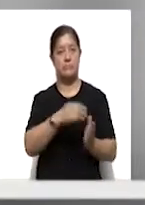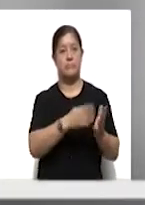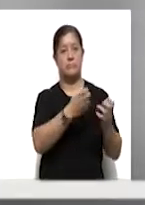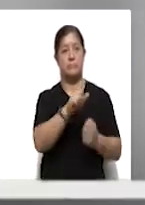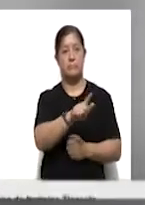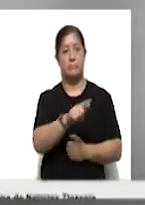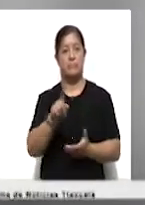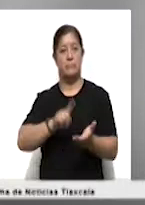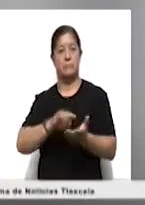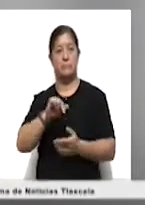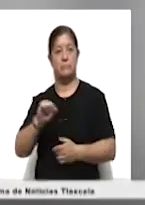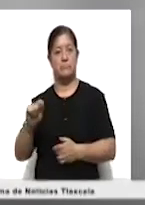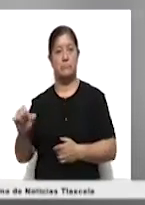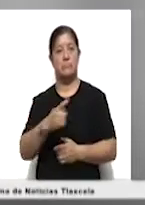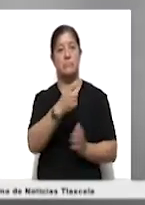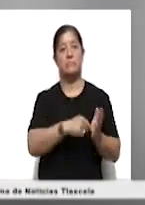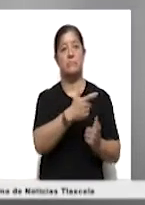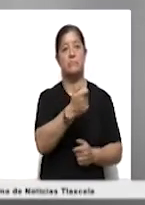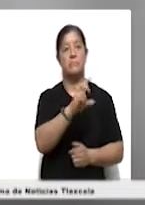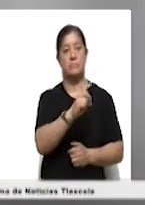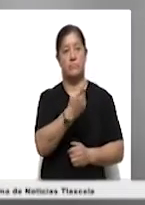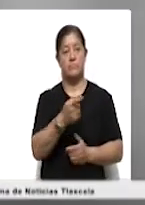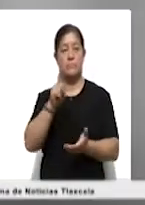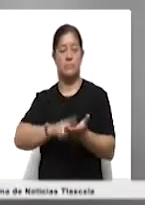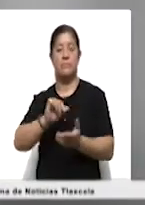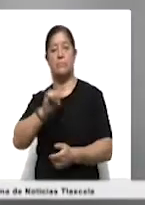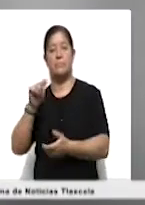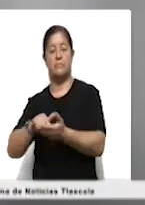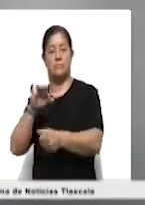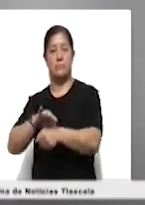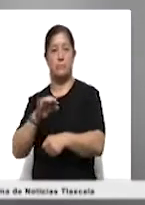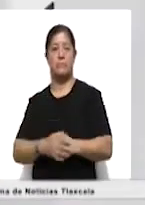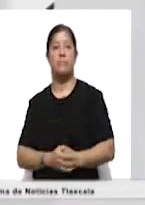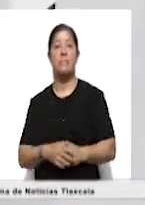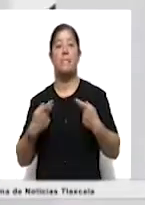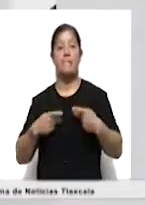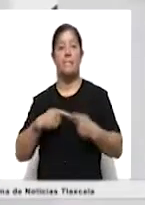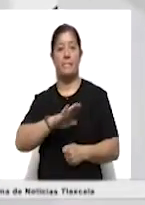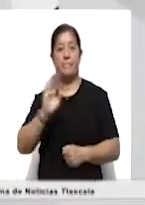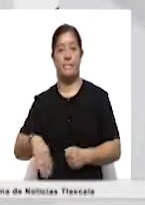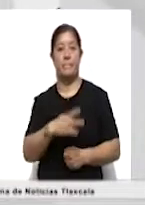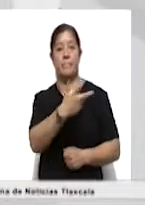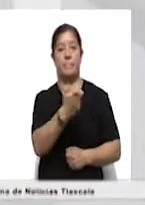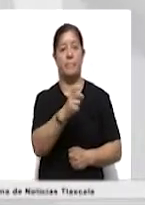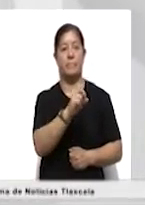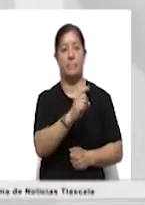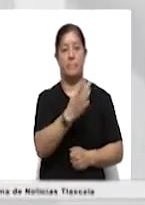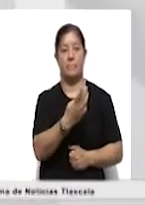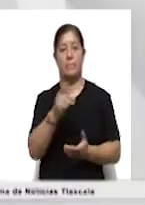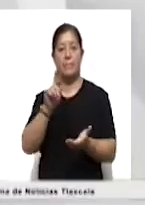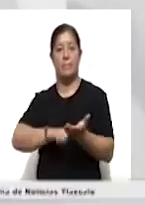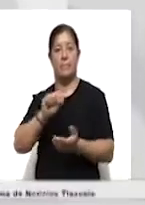mil novecientos diecisiete en el Issste y mil setecientos treinta y uno en otros espacios médicos. Mientras del total de fallecimientos, ochocientos treinta y tres